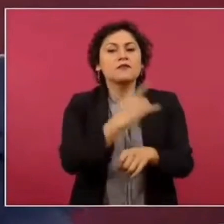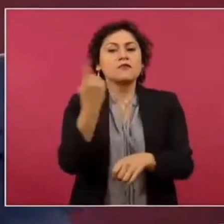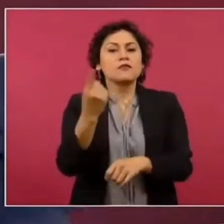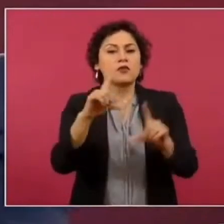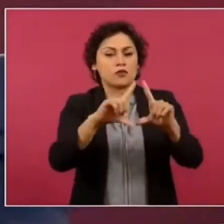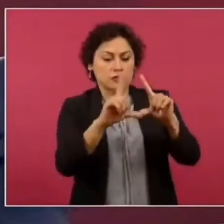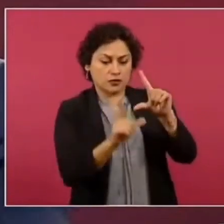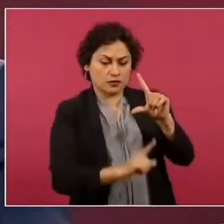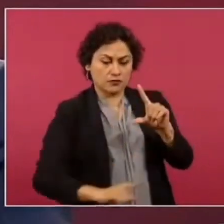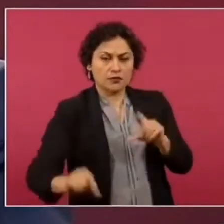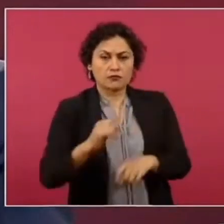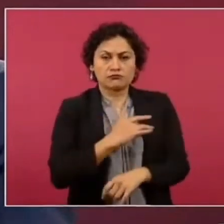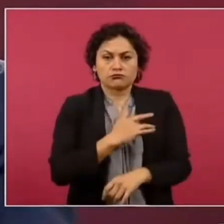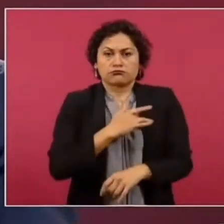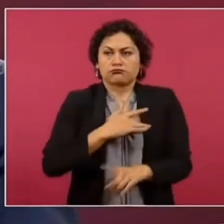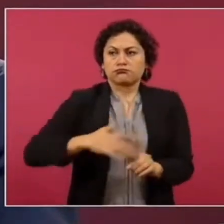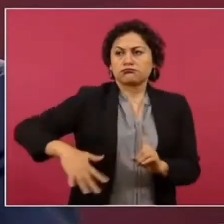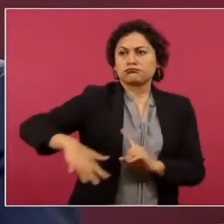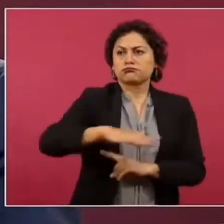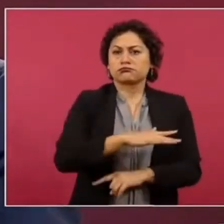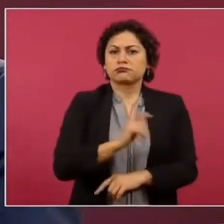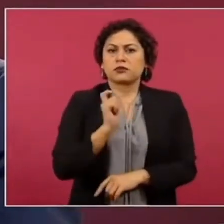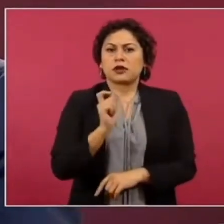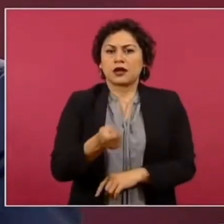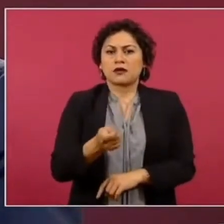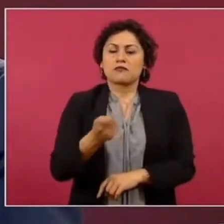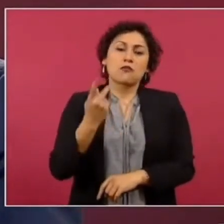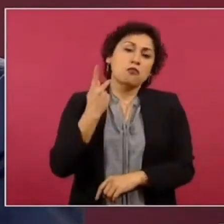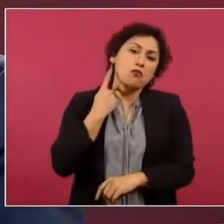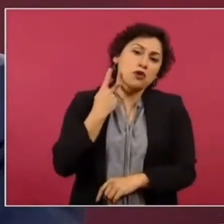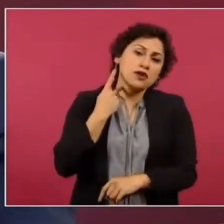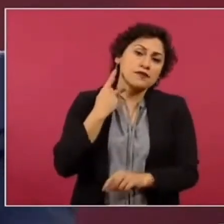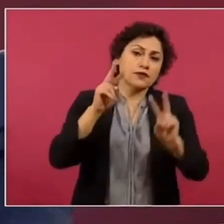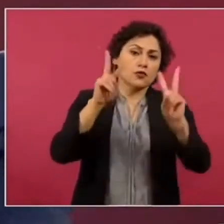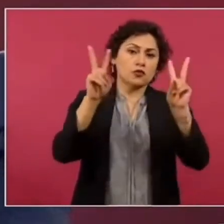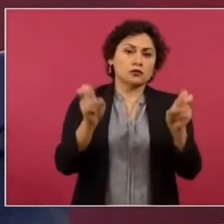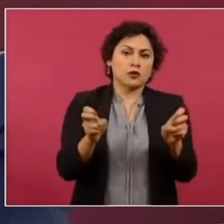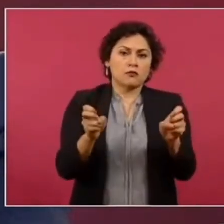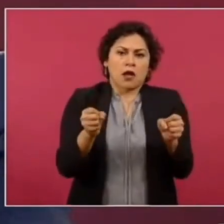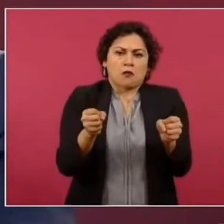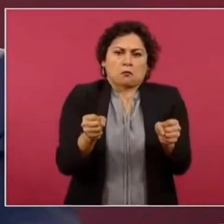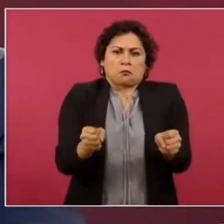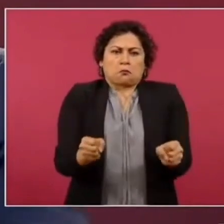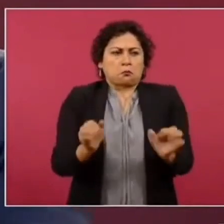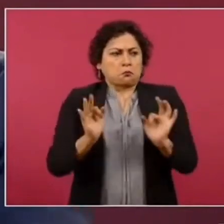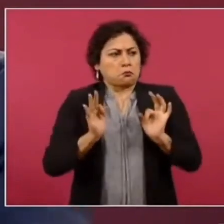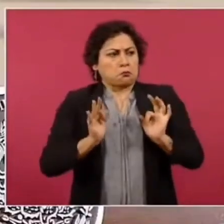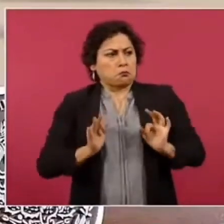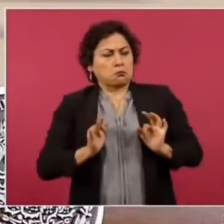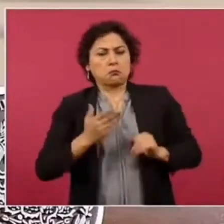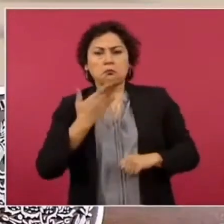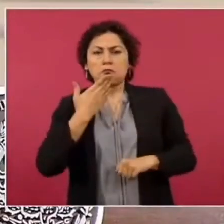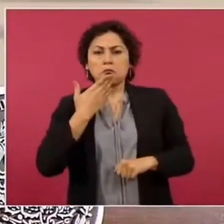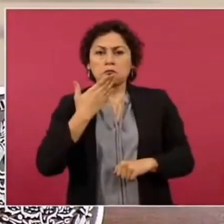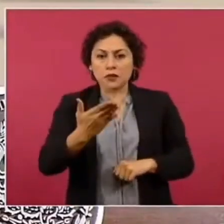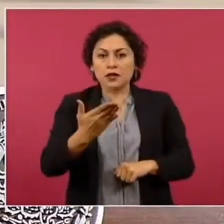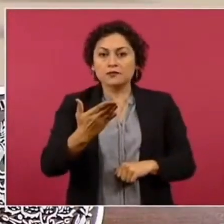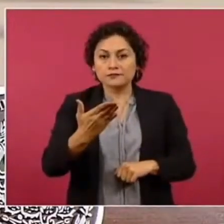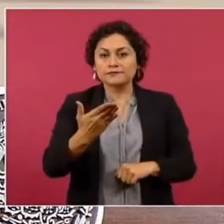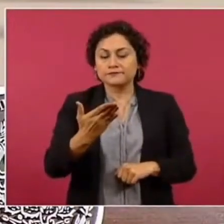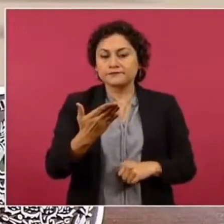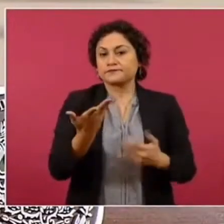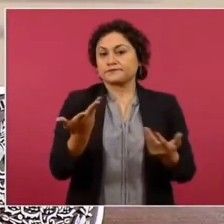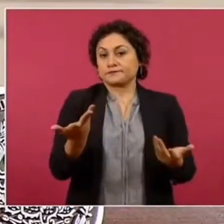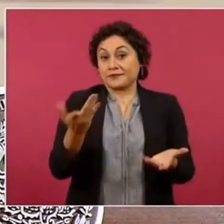hay gobernabilidad y y se está llevando a la práctica el criterio de que la